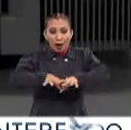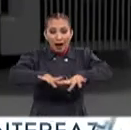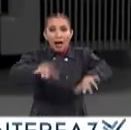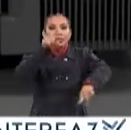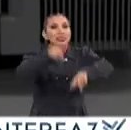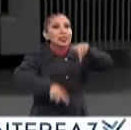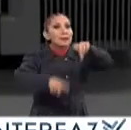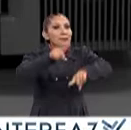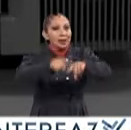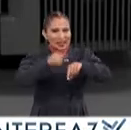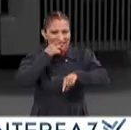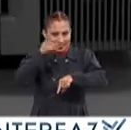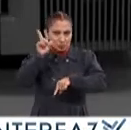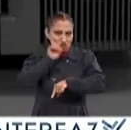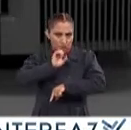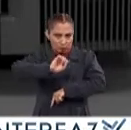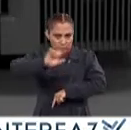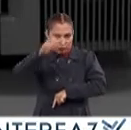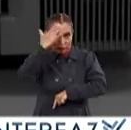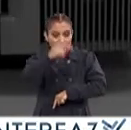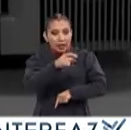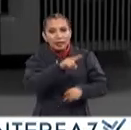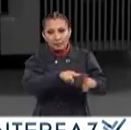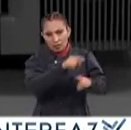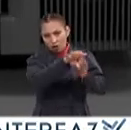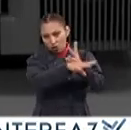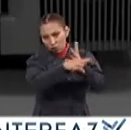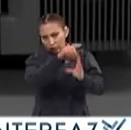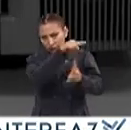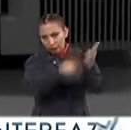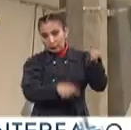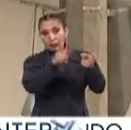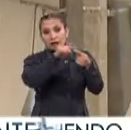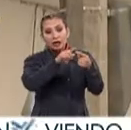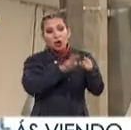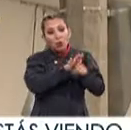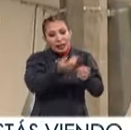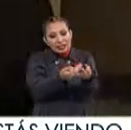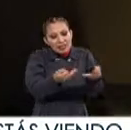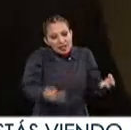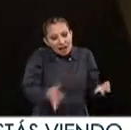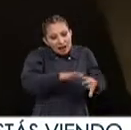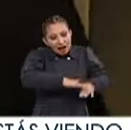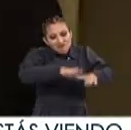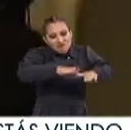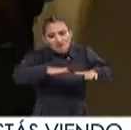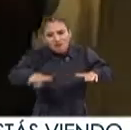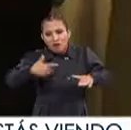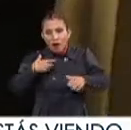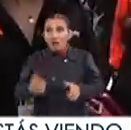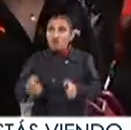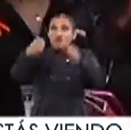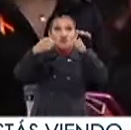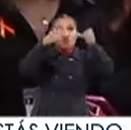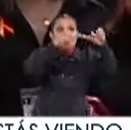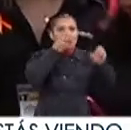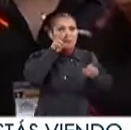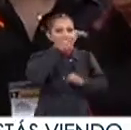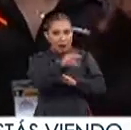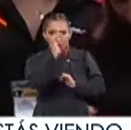depende, de acuerdo a la experta, de varios factores Como el tipo de suelo y la condición de la infraestructura